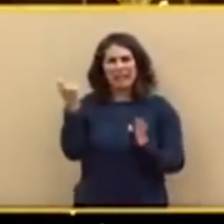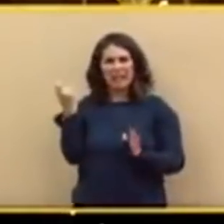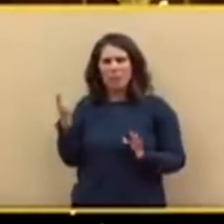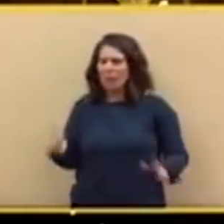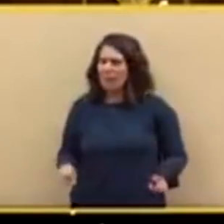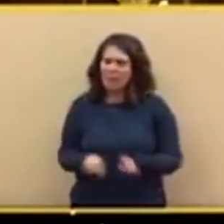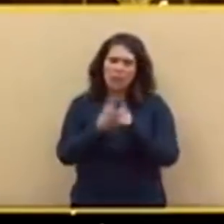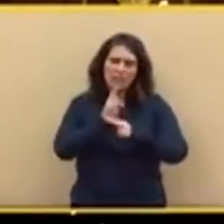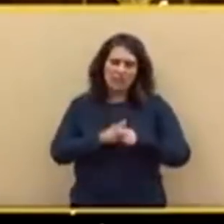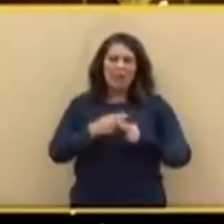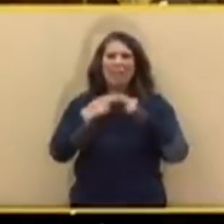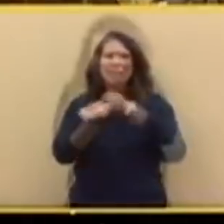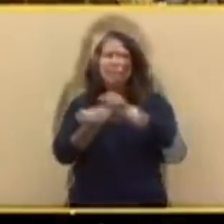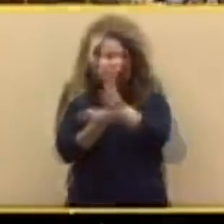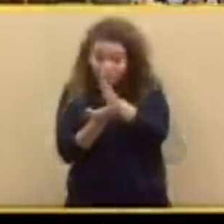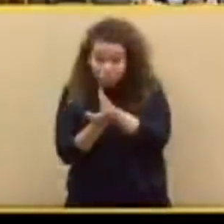Cámara que sean.